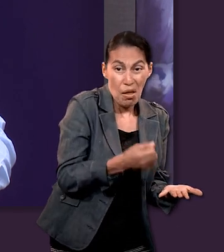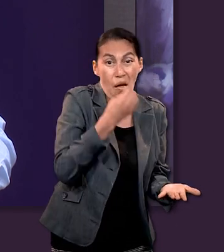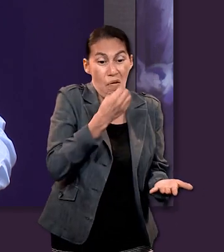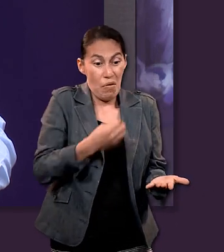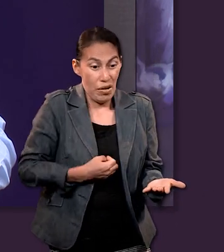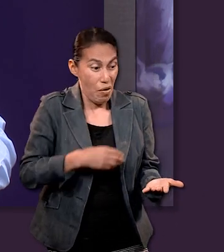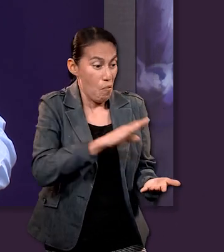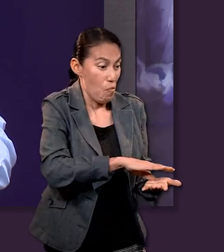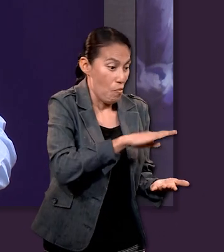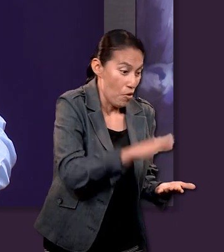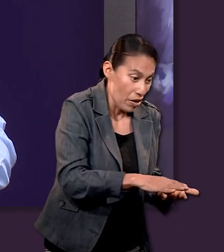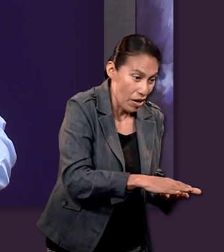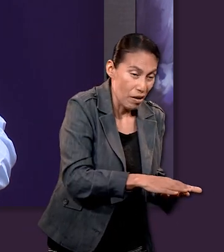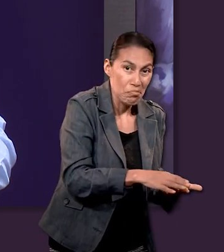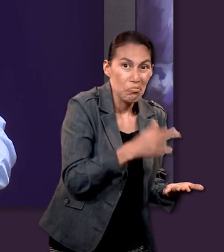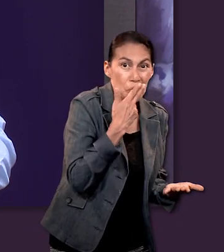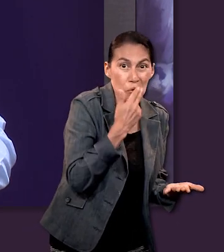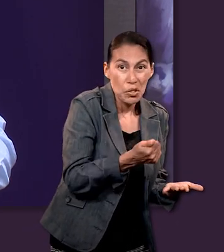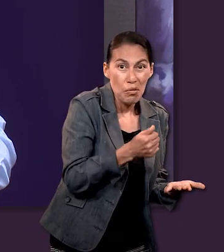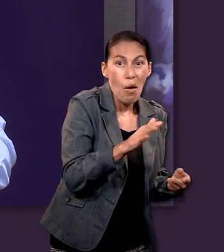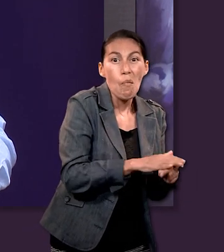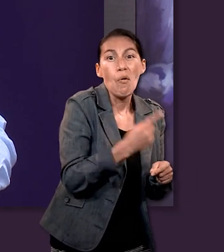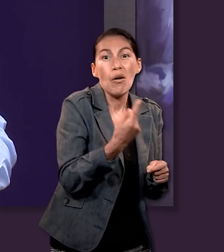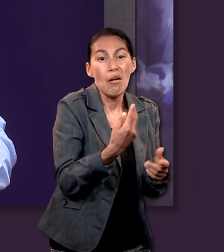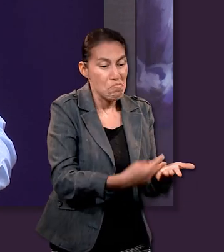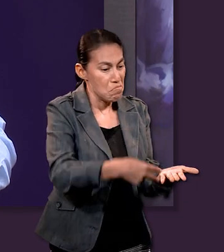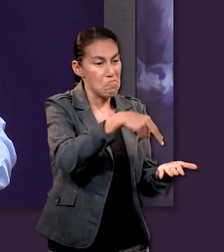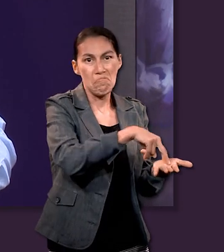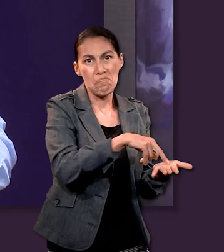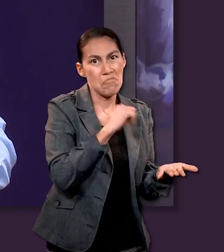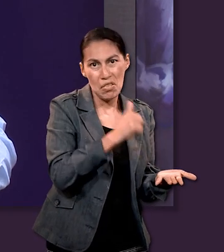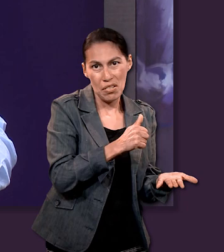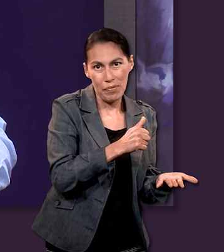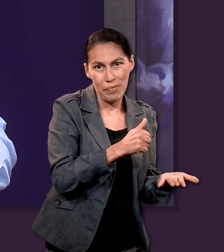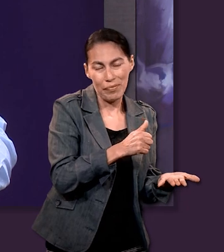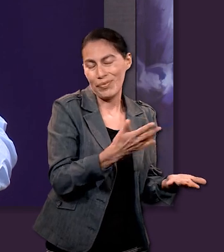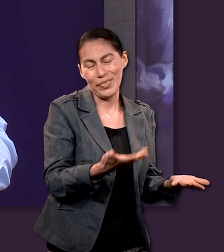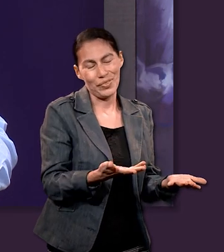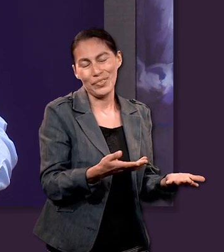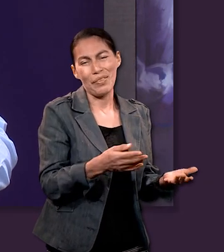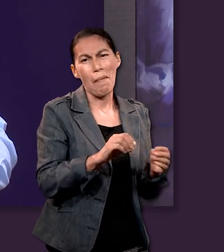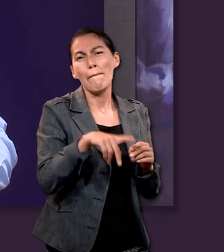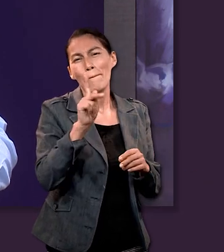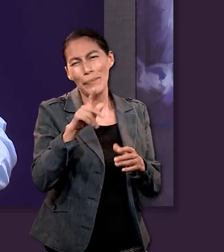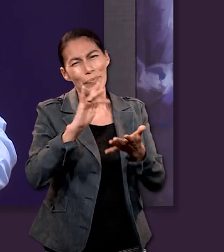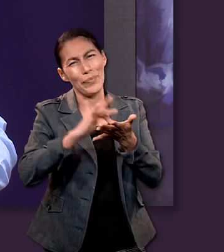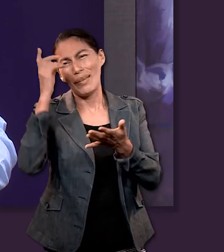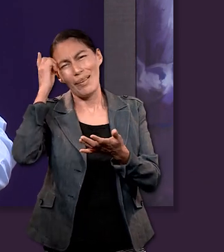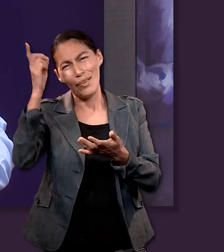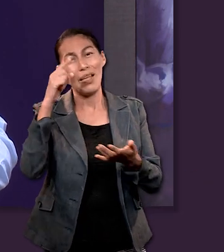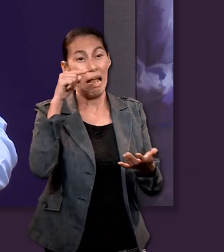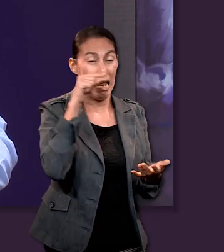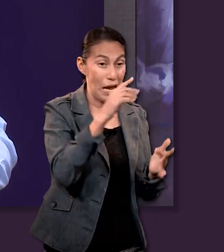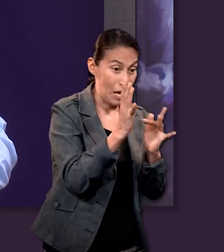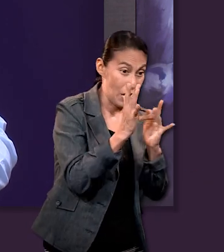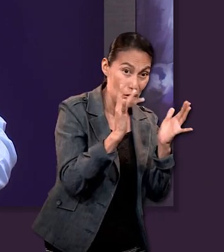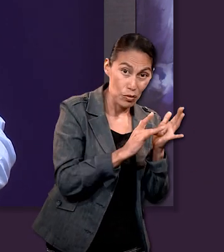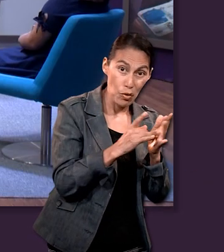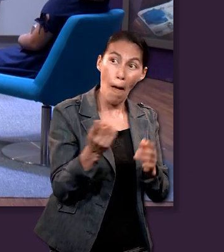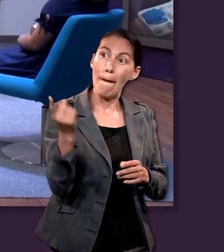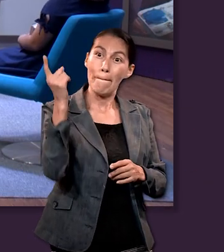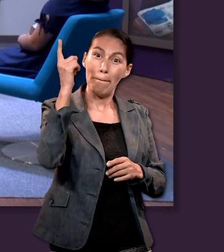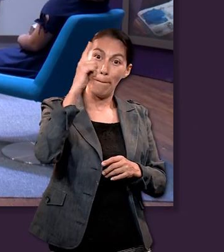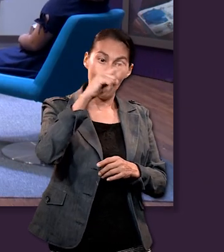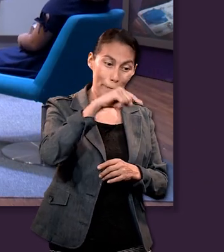sacrificio que hizo entonces sí debemos concentrarnos en la vida en la muerte de Jesús pero